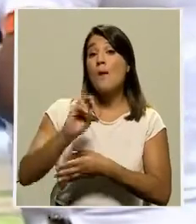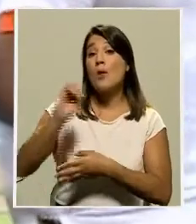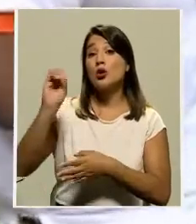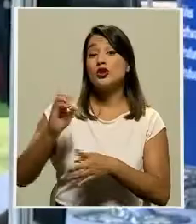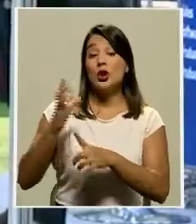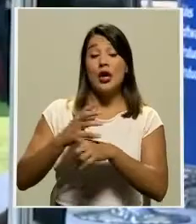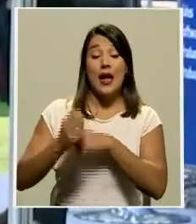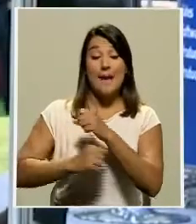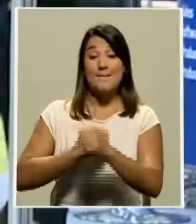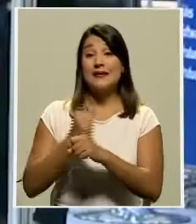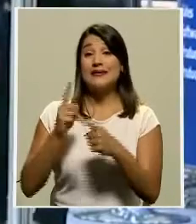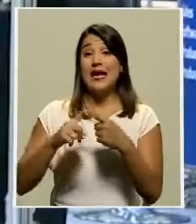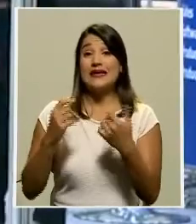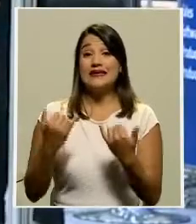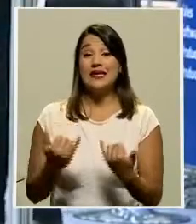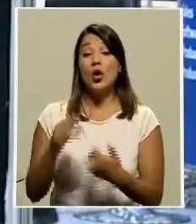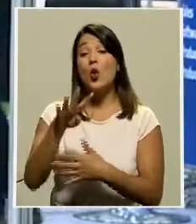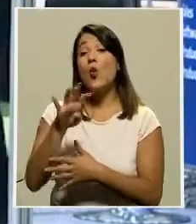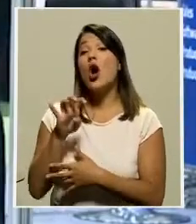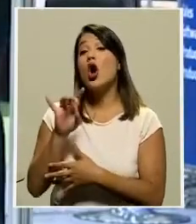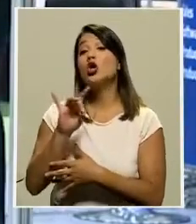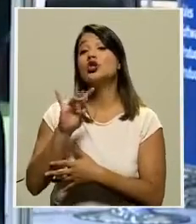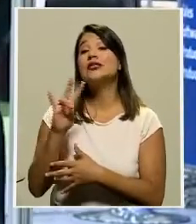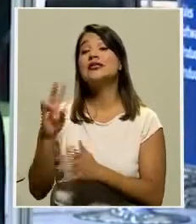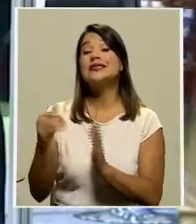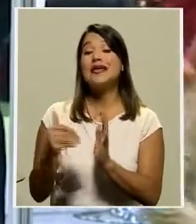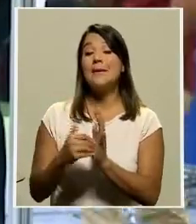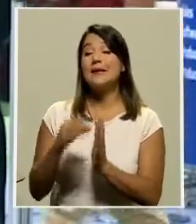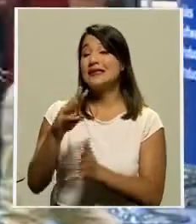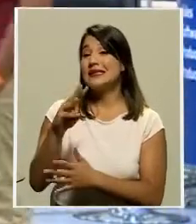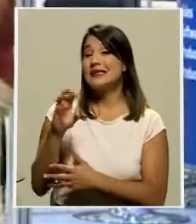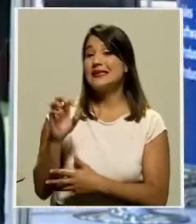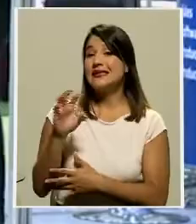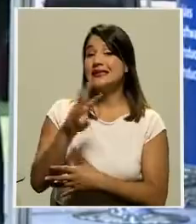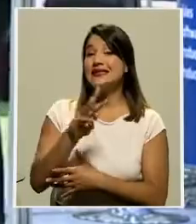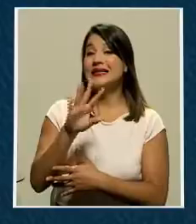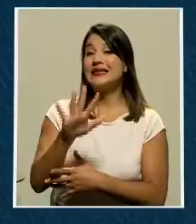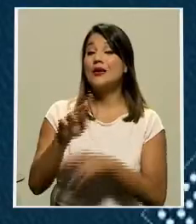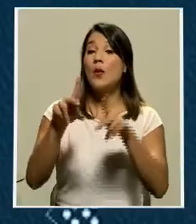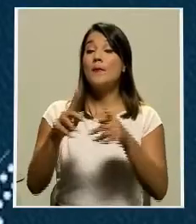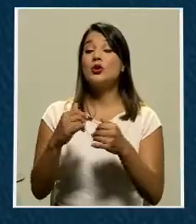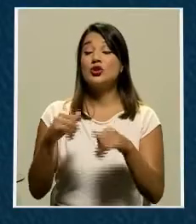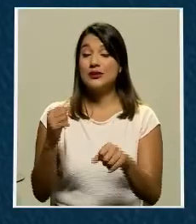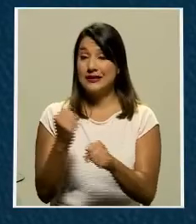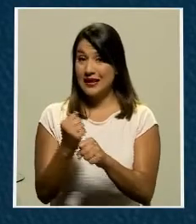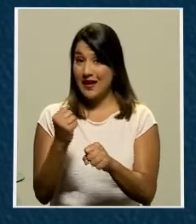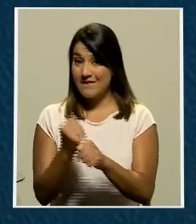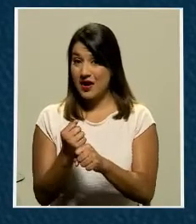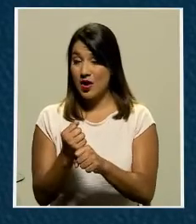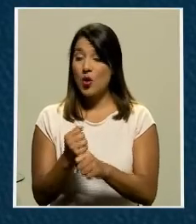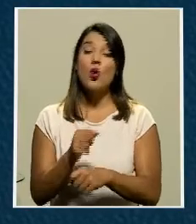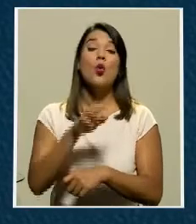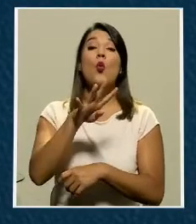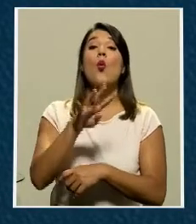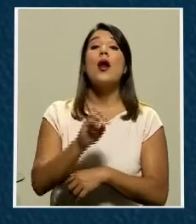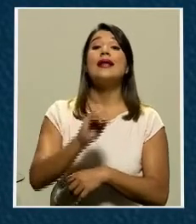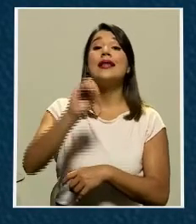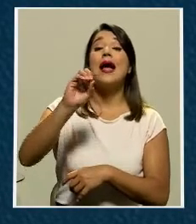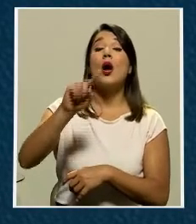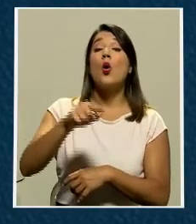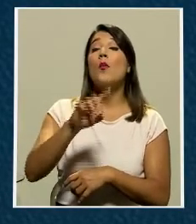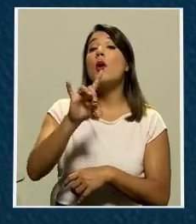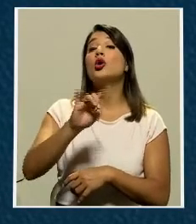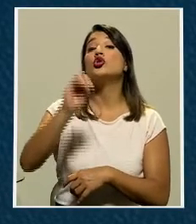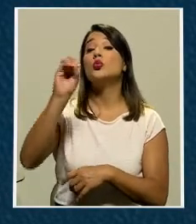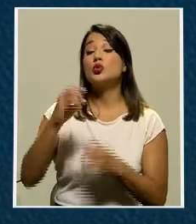487.675 personas desempleadas. El 40,8% llevan menos de